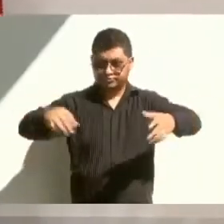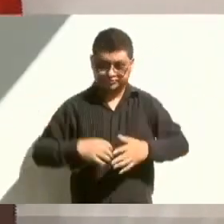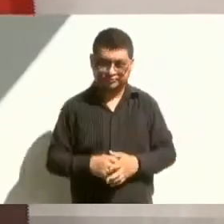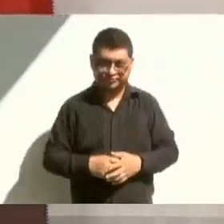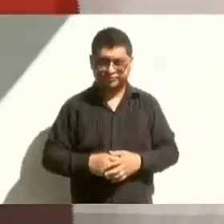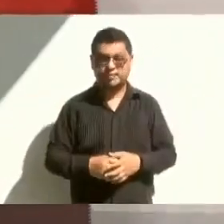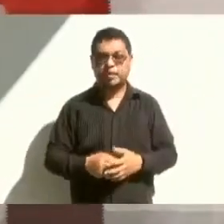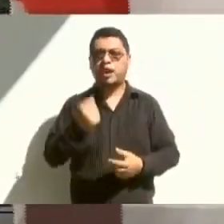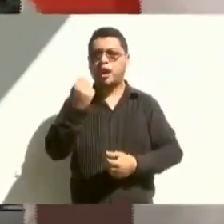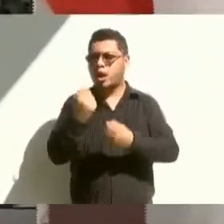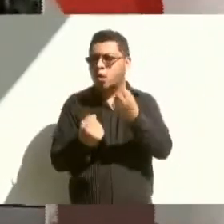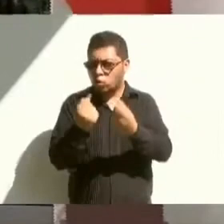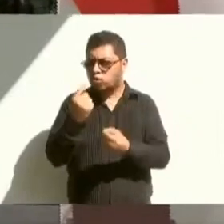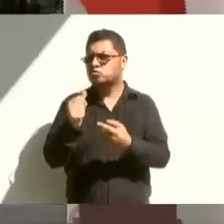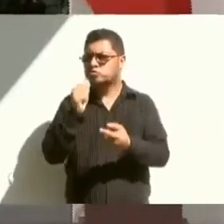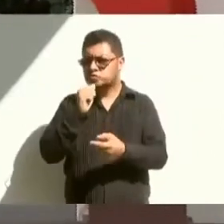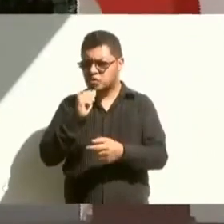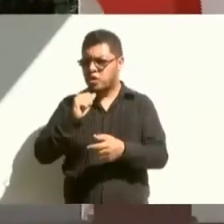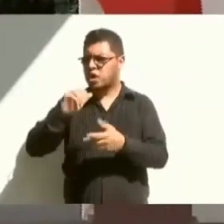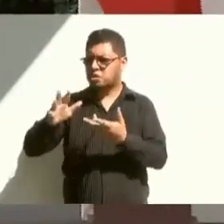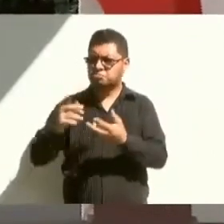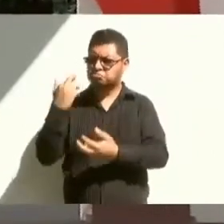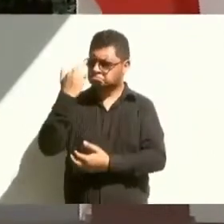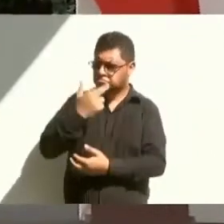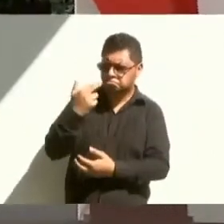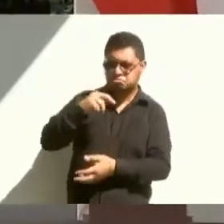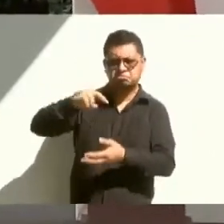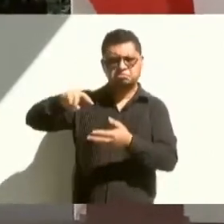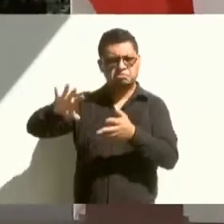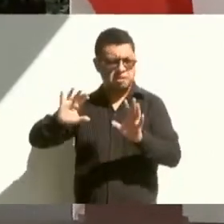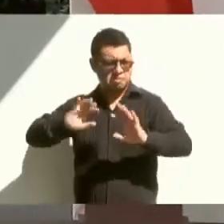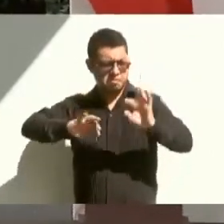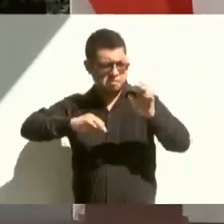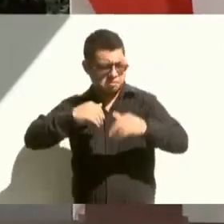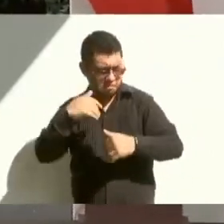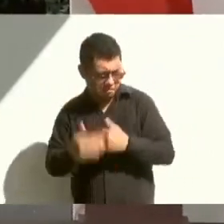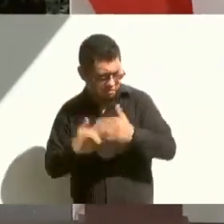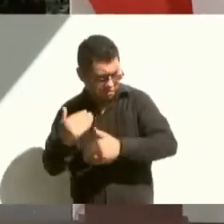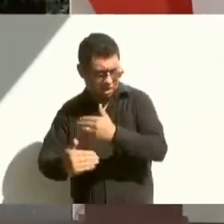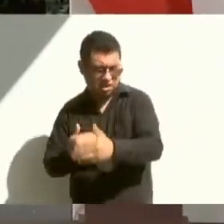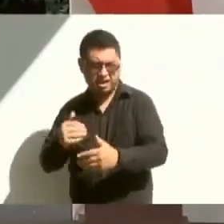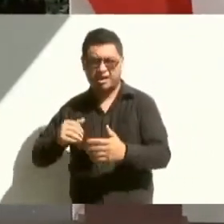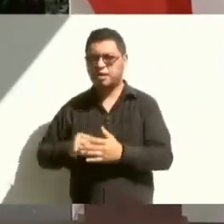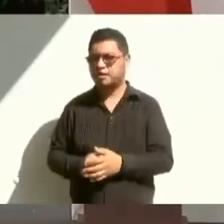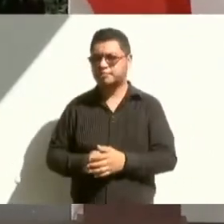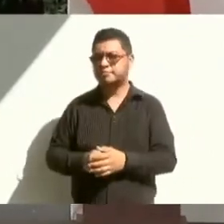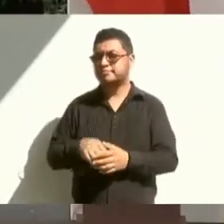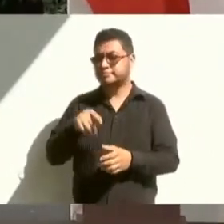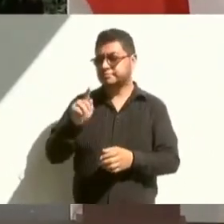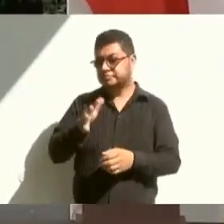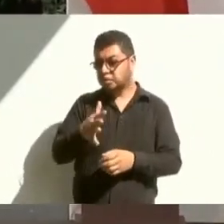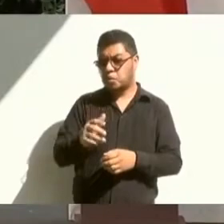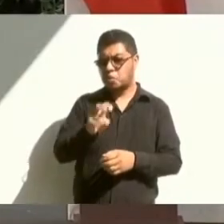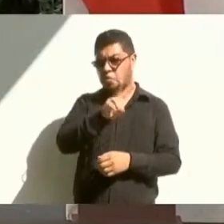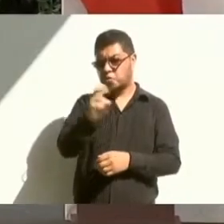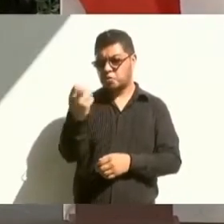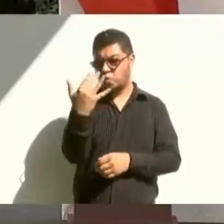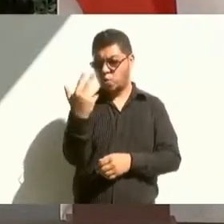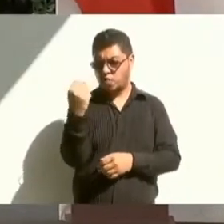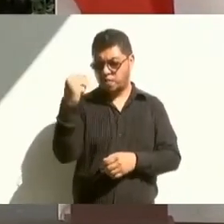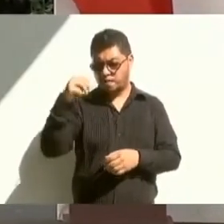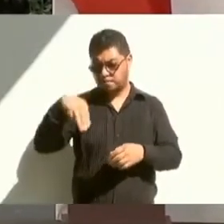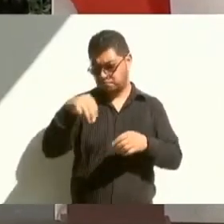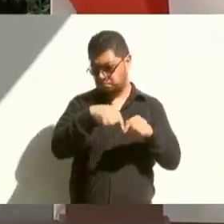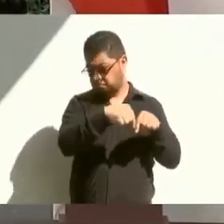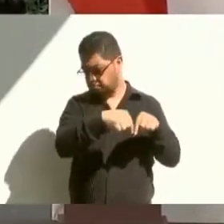Faltan algunos vuelos líder, que el vuelo líder normalmente del eje, del trazo, son 250 metros por lado,